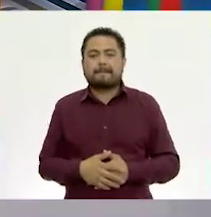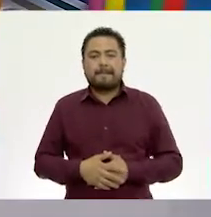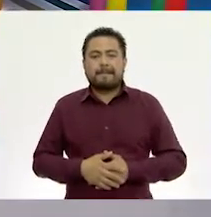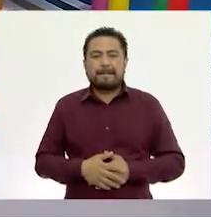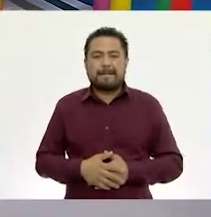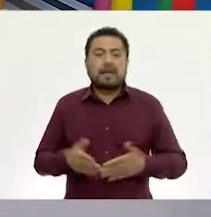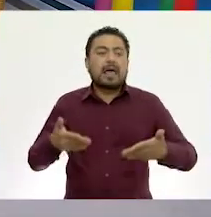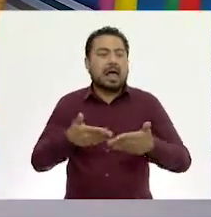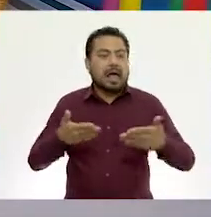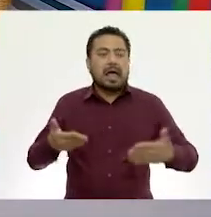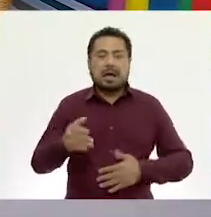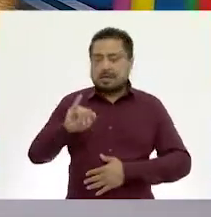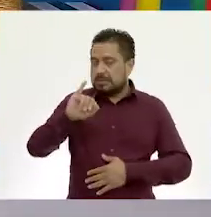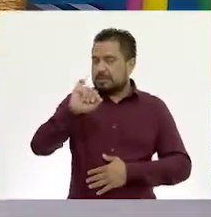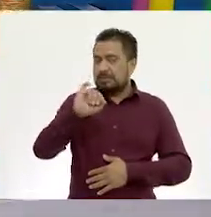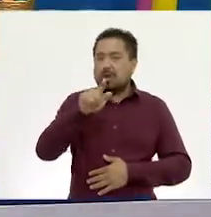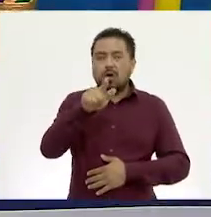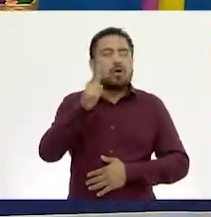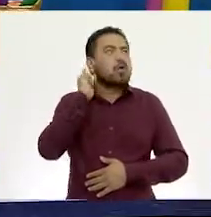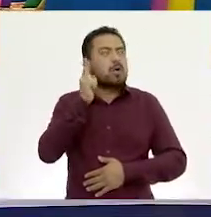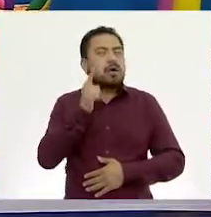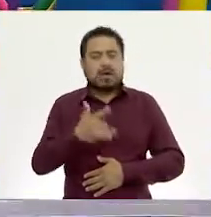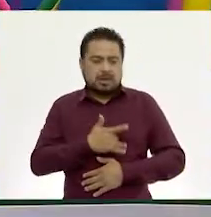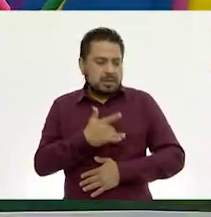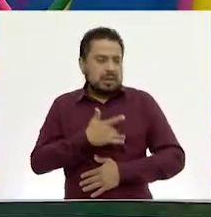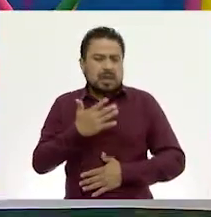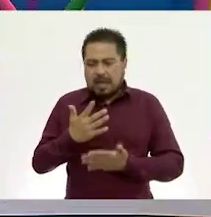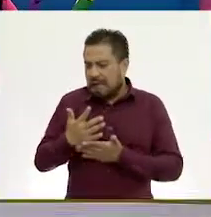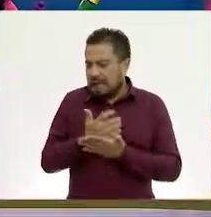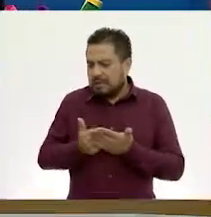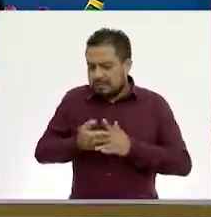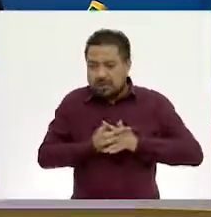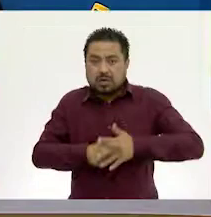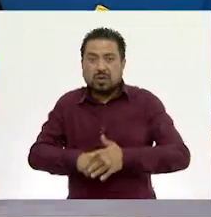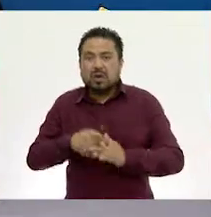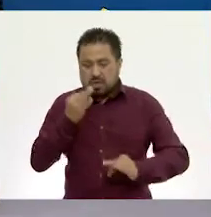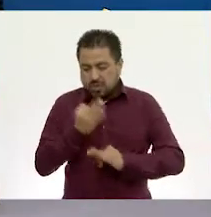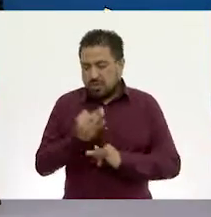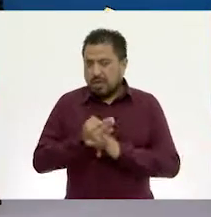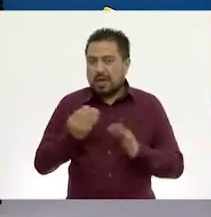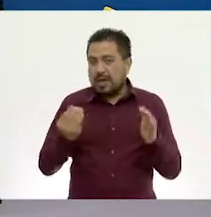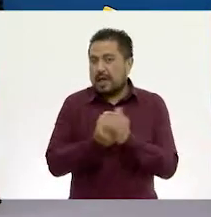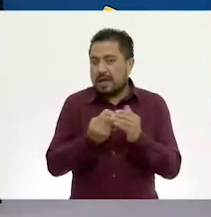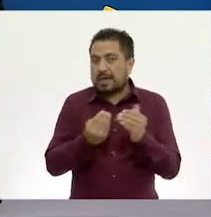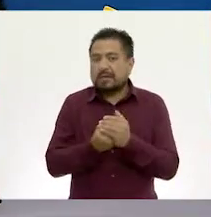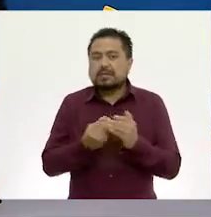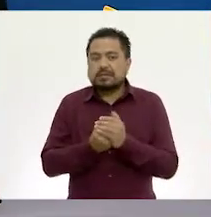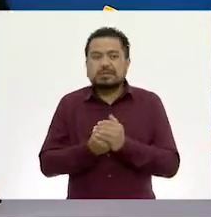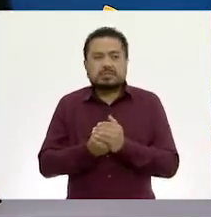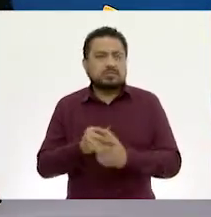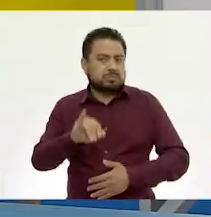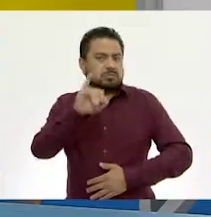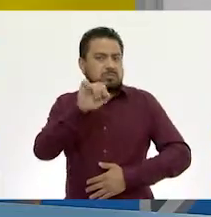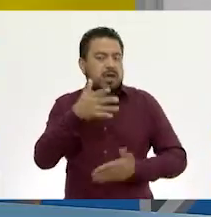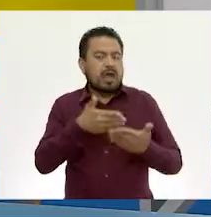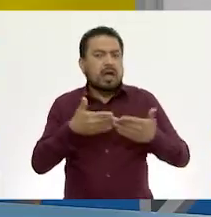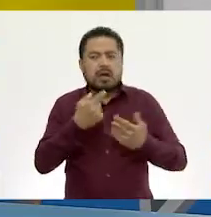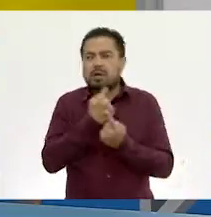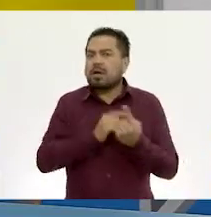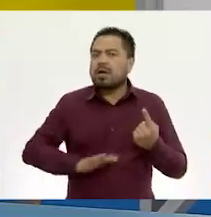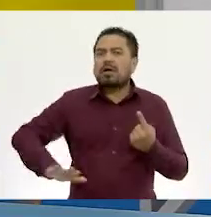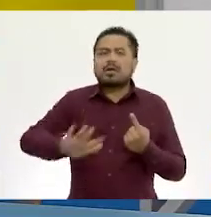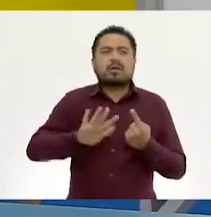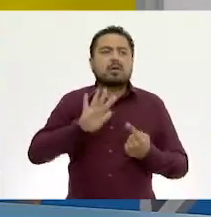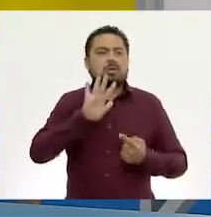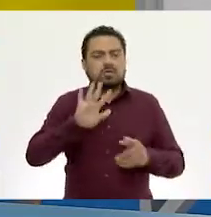Y ahora sí, espero que ya todos tengan muchas ganas de comenzar esta sesión. Pues sí, ya con nuestras manos limpias estamos